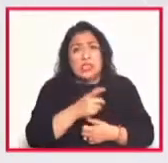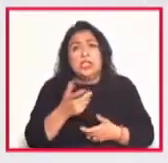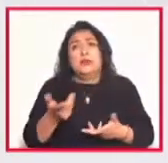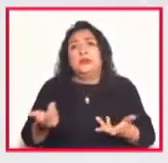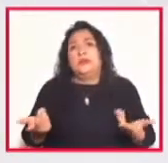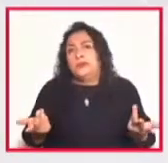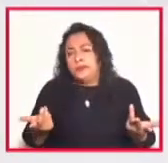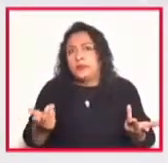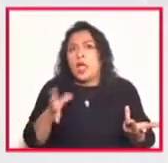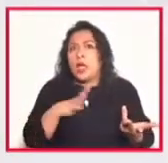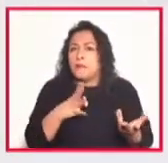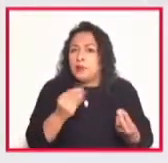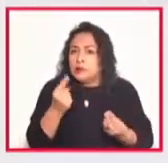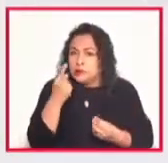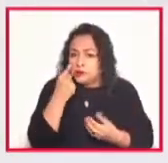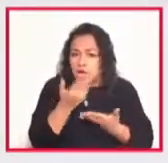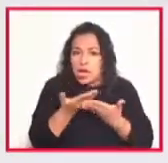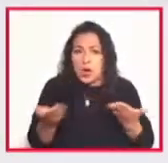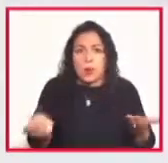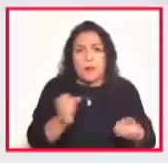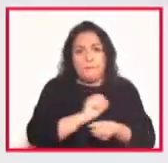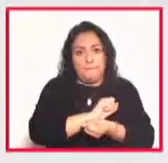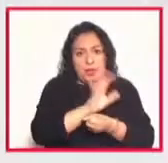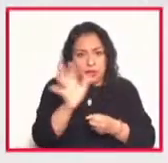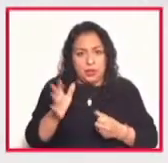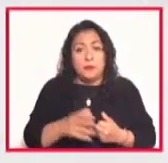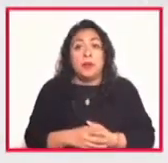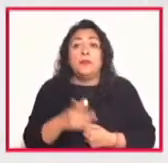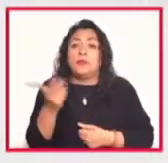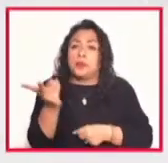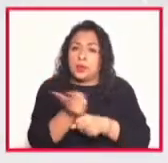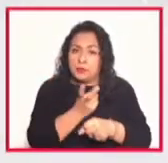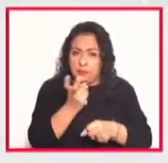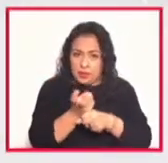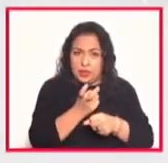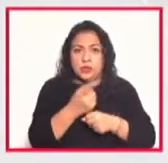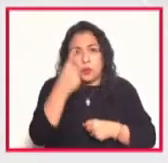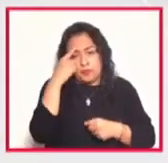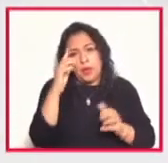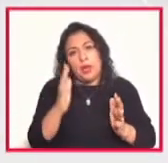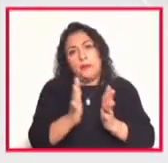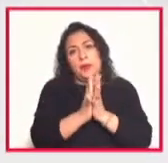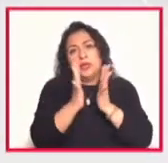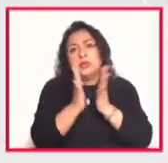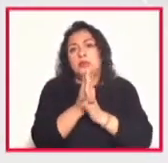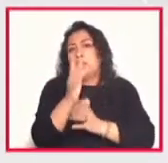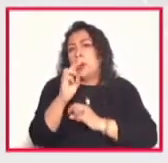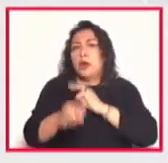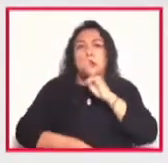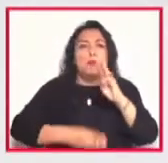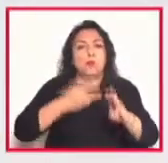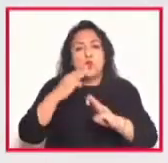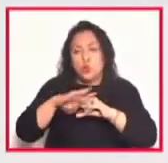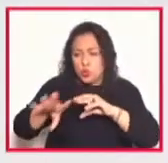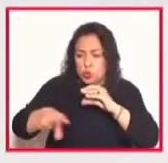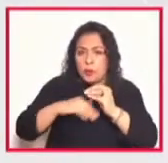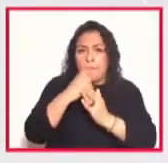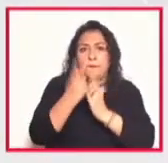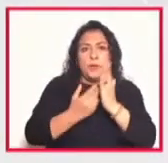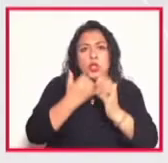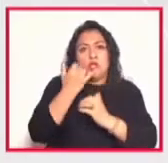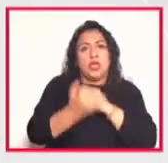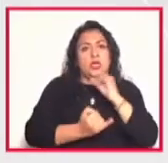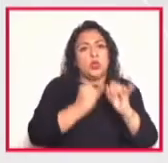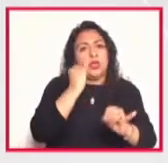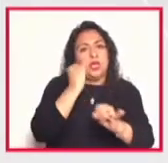acentuado durante la pandemia la invitación es a participantes de todo el mundo a sumarse a este proyecto virtual a